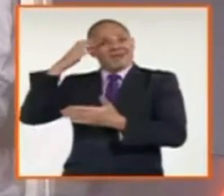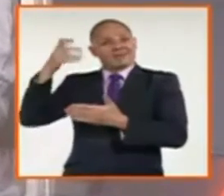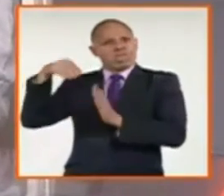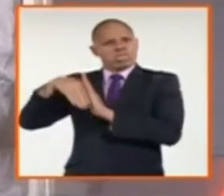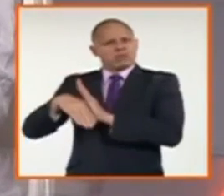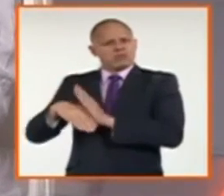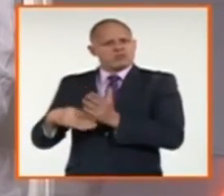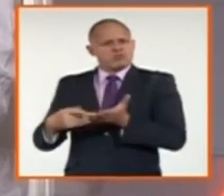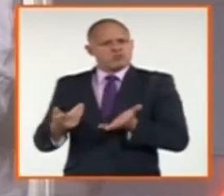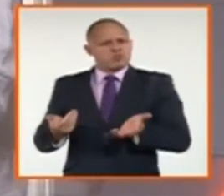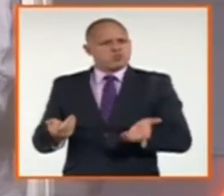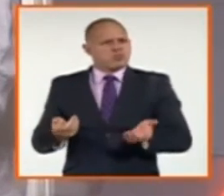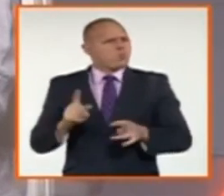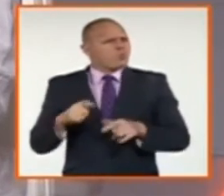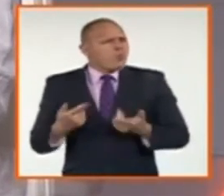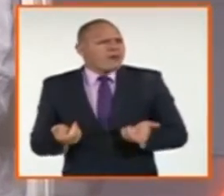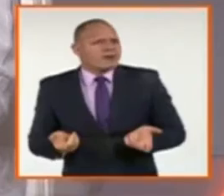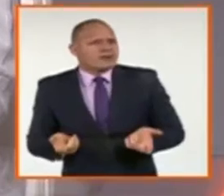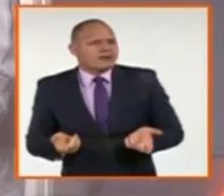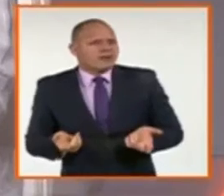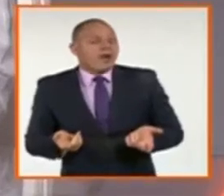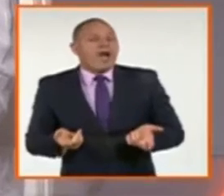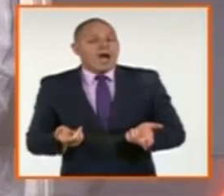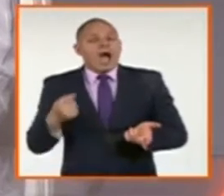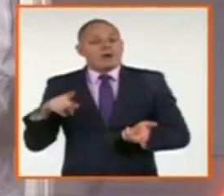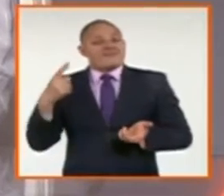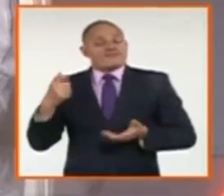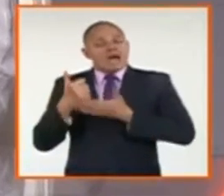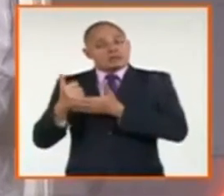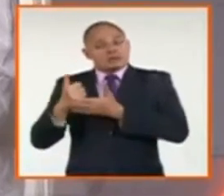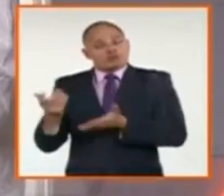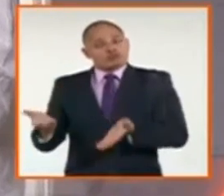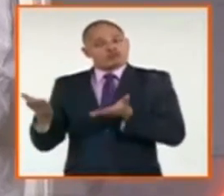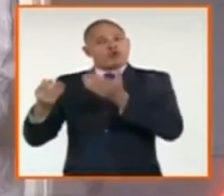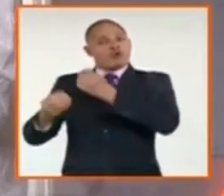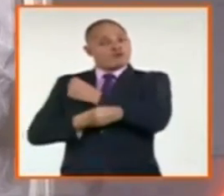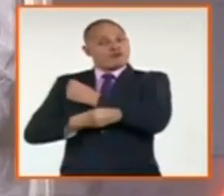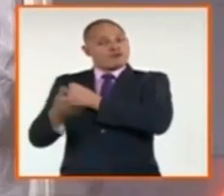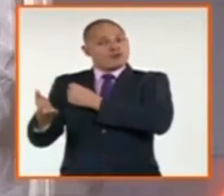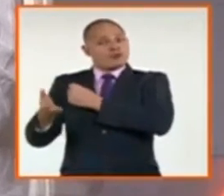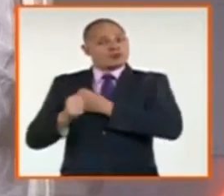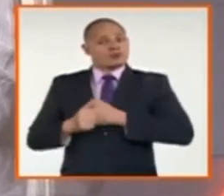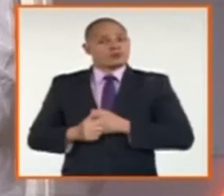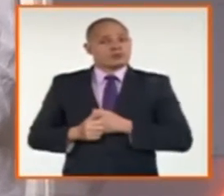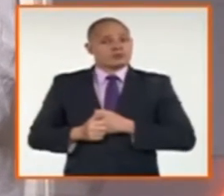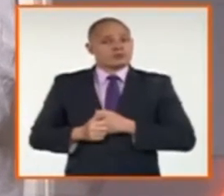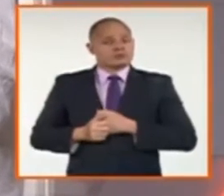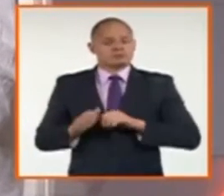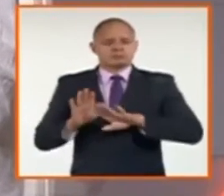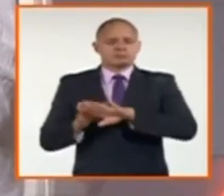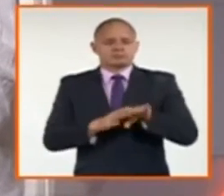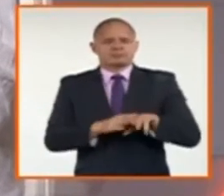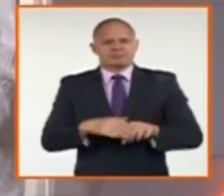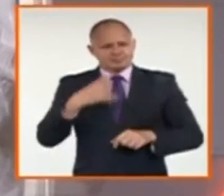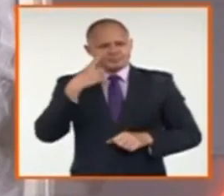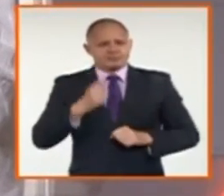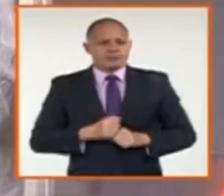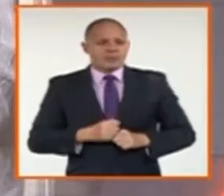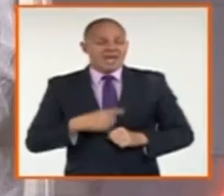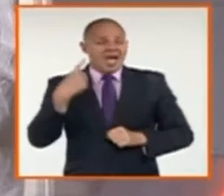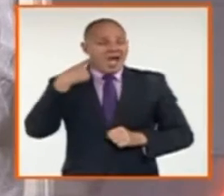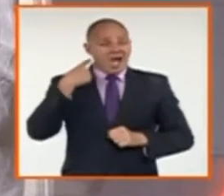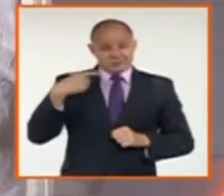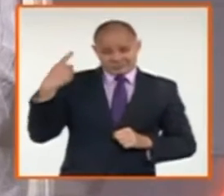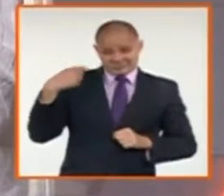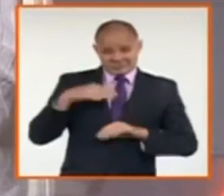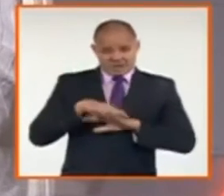que el año pasado y aún cuando tampoco se cumplió el plan que se había previsto, se generaron 140